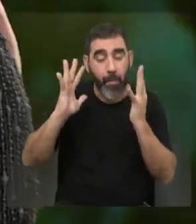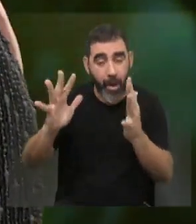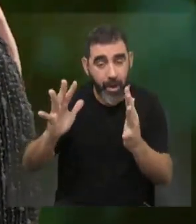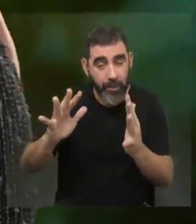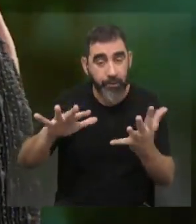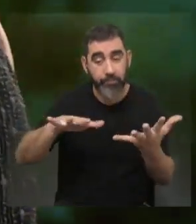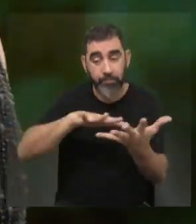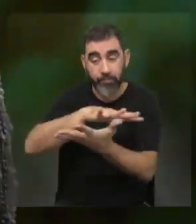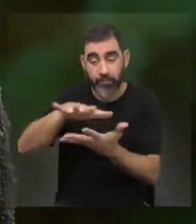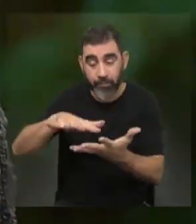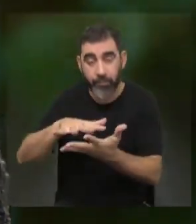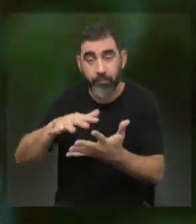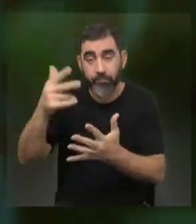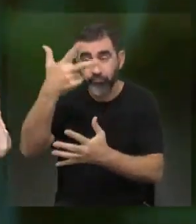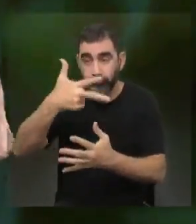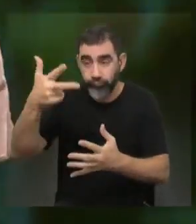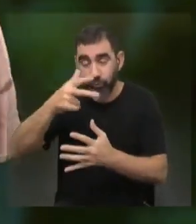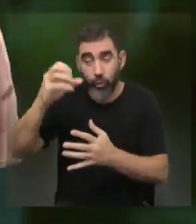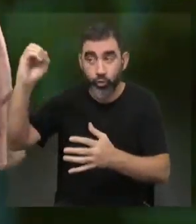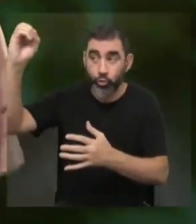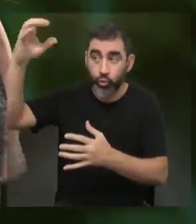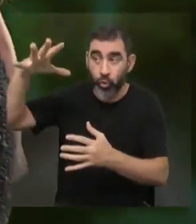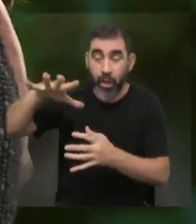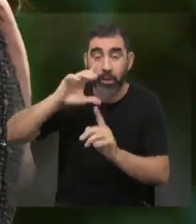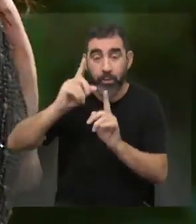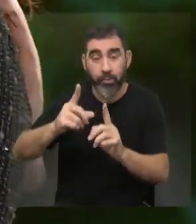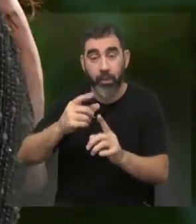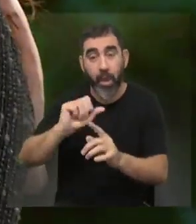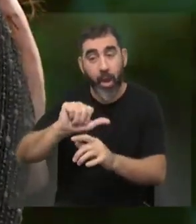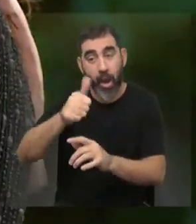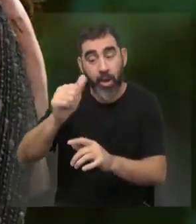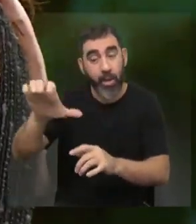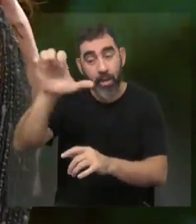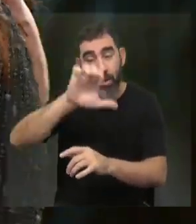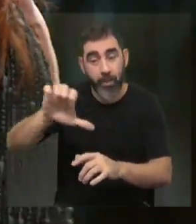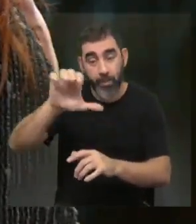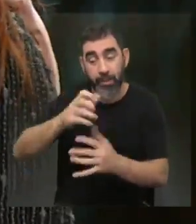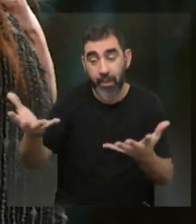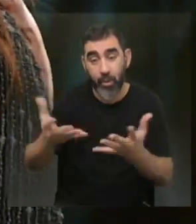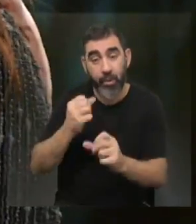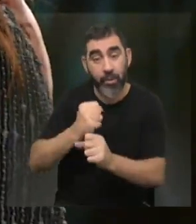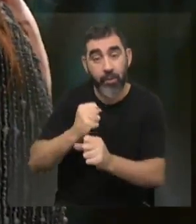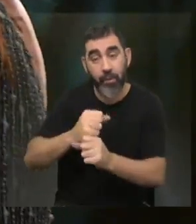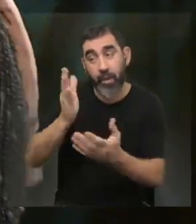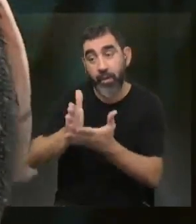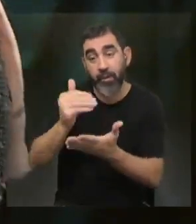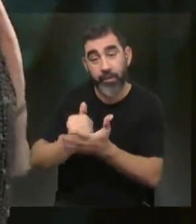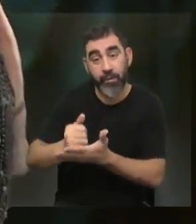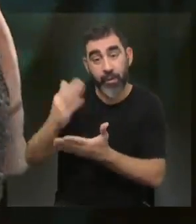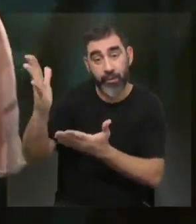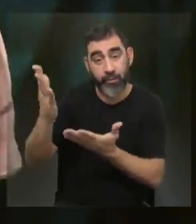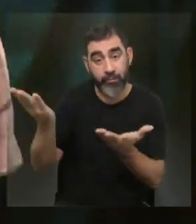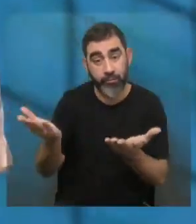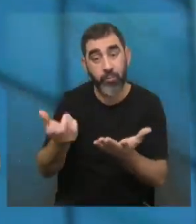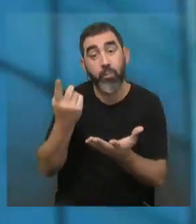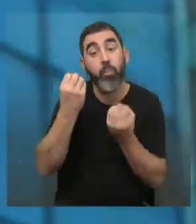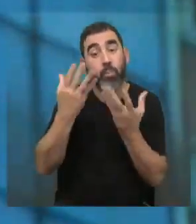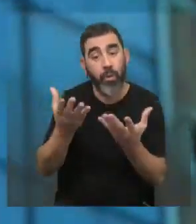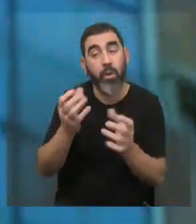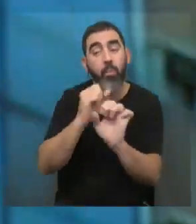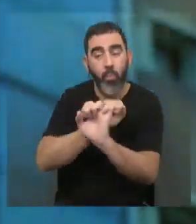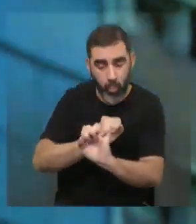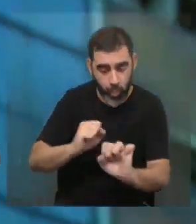lugares para eólica, para solar. Y eso también es una ganancia. Esas empresas ahora están trabajando para el exterior. Entonces, eso pasa porque había